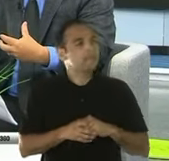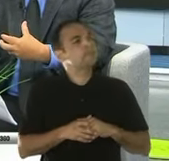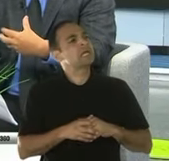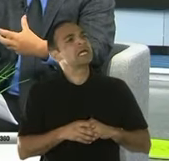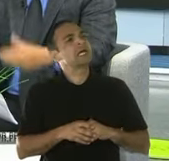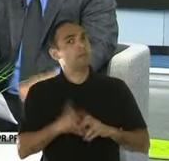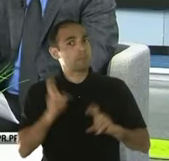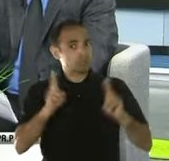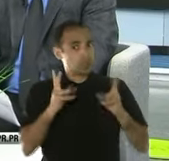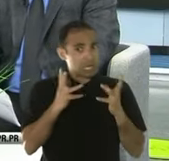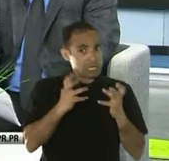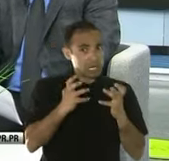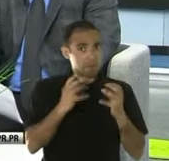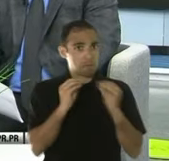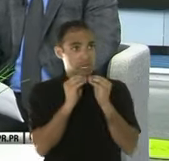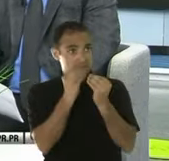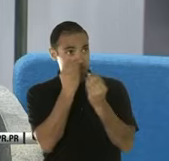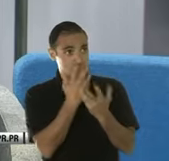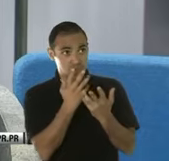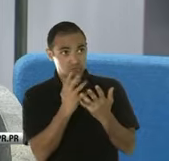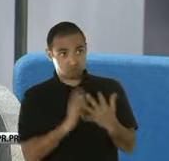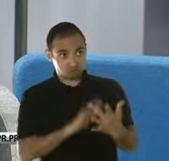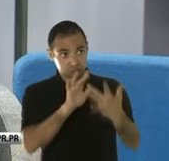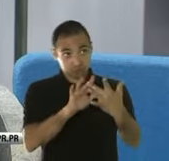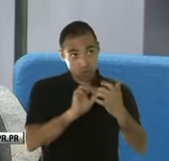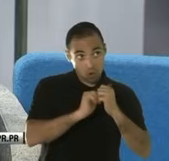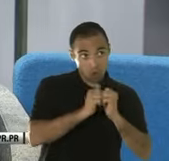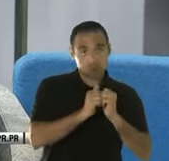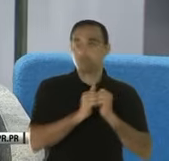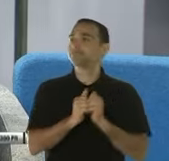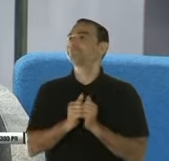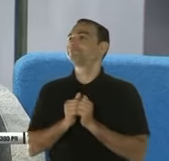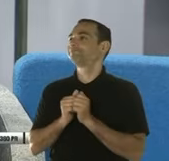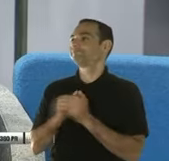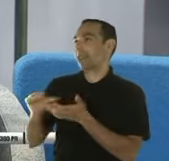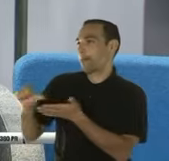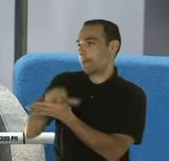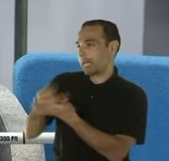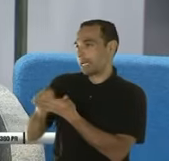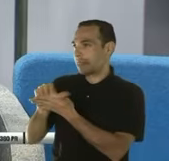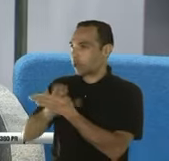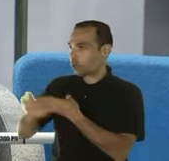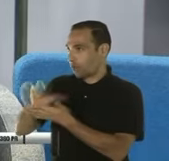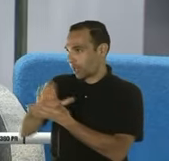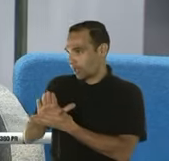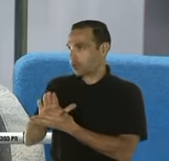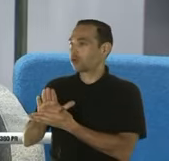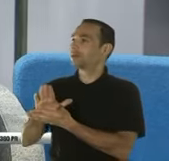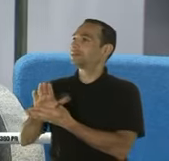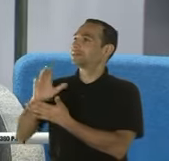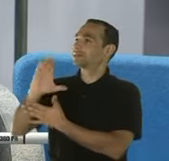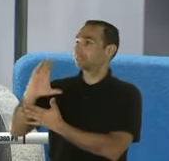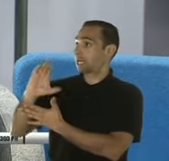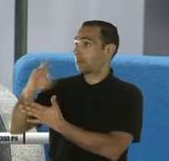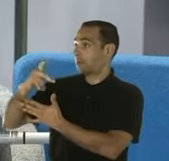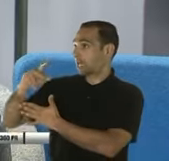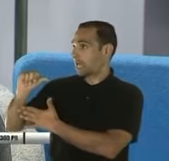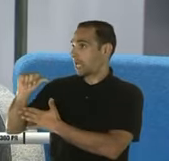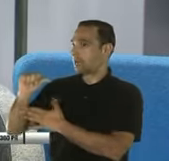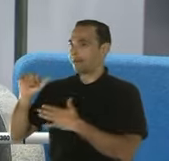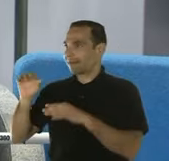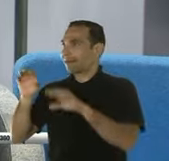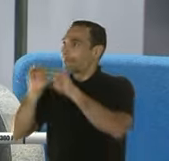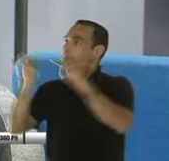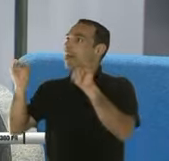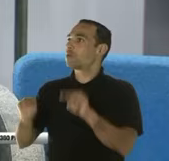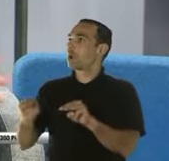información, ¿cómo se pueden comunicar con ustedes? Bueno, en la página del Colegio de S.P.A. hemos publicado el manual del contribuyente, que ahí hay mucha información sobre el